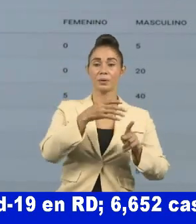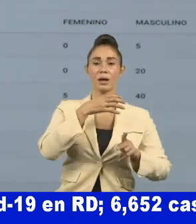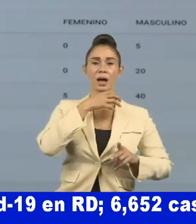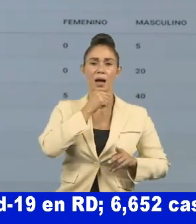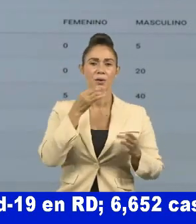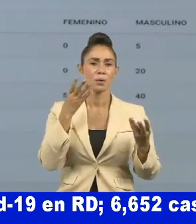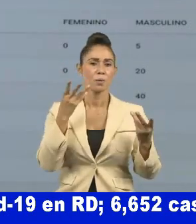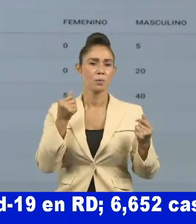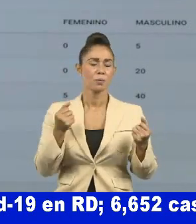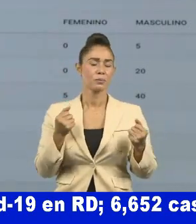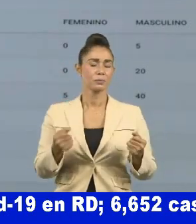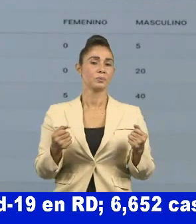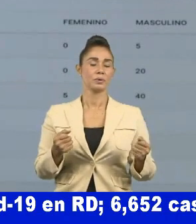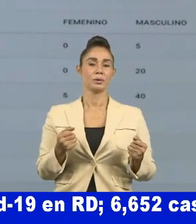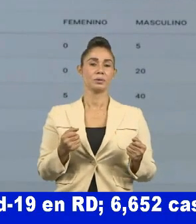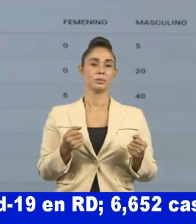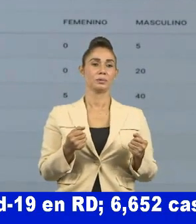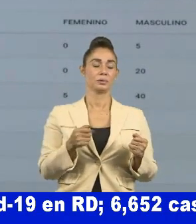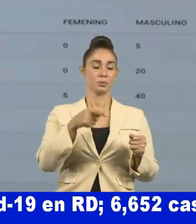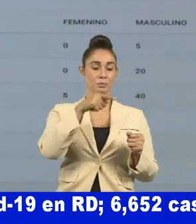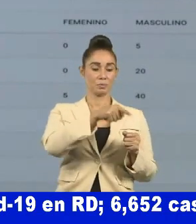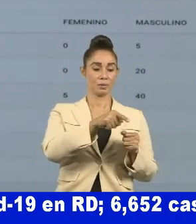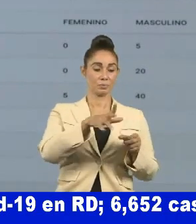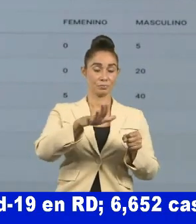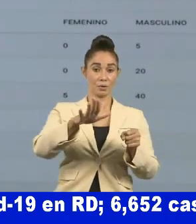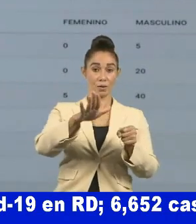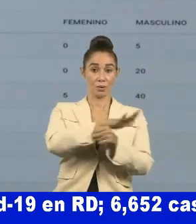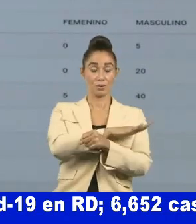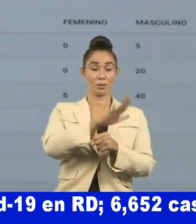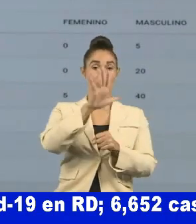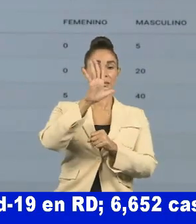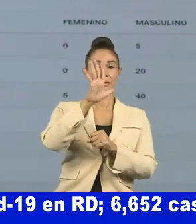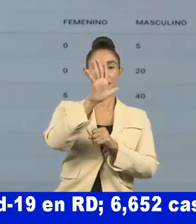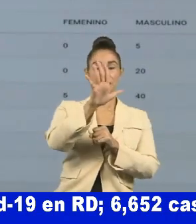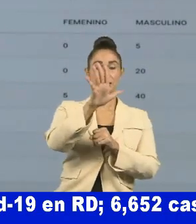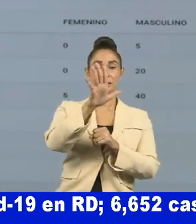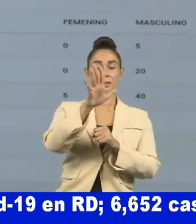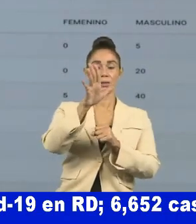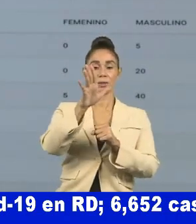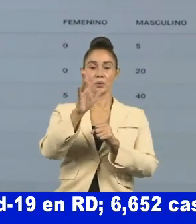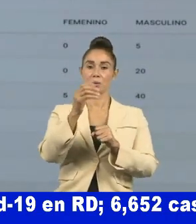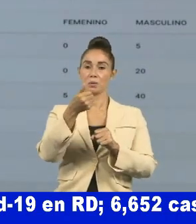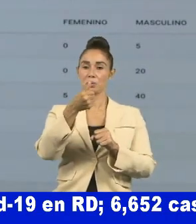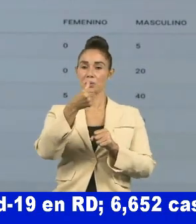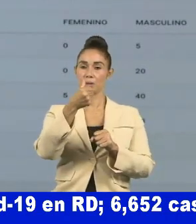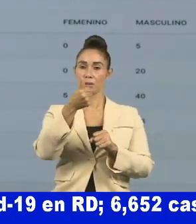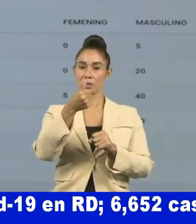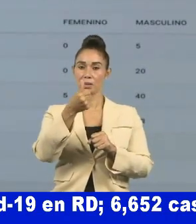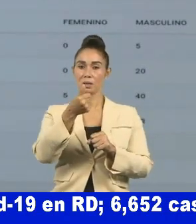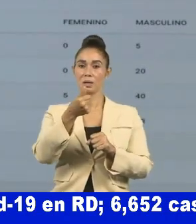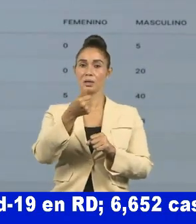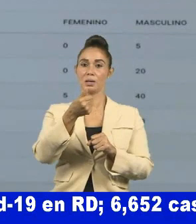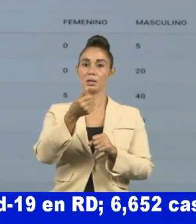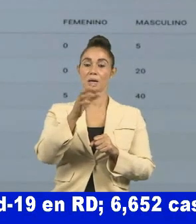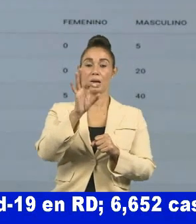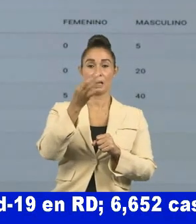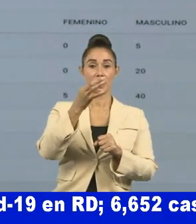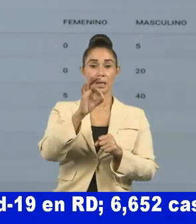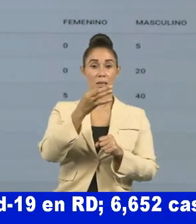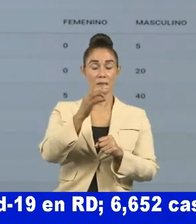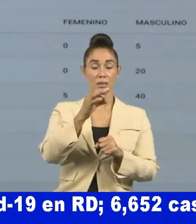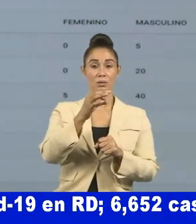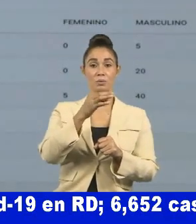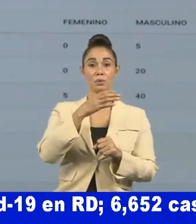entre ellos un total de 5 casos de 10 a 19 años un